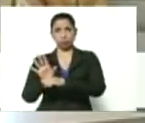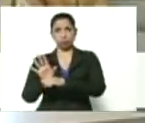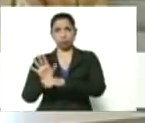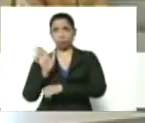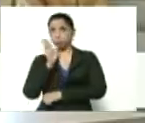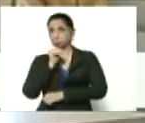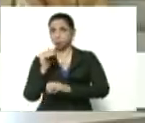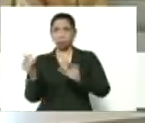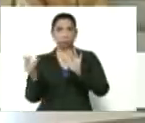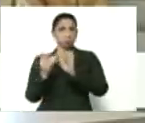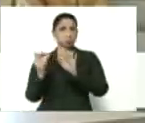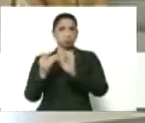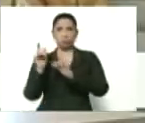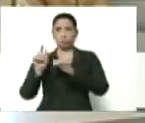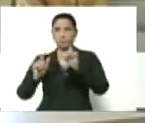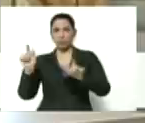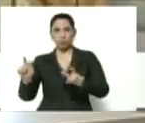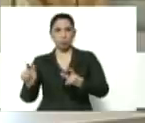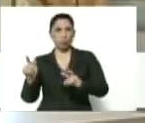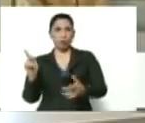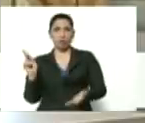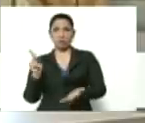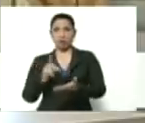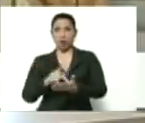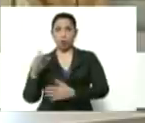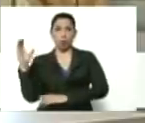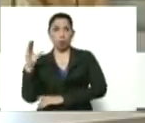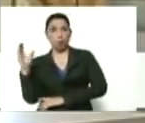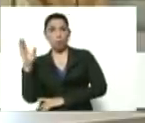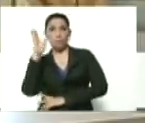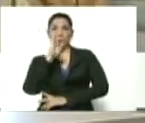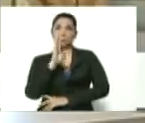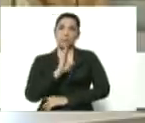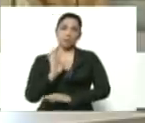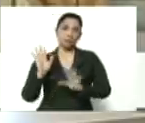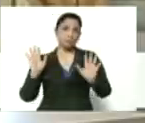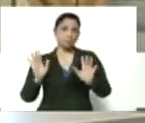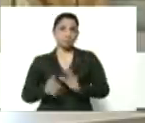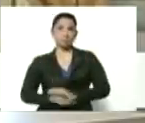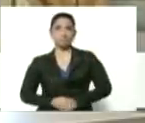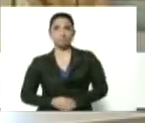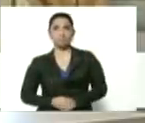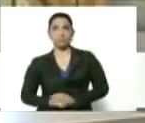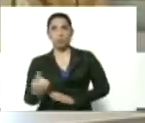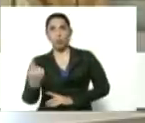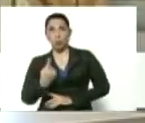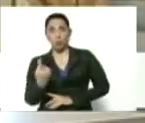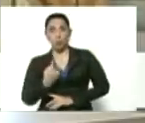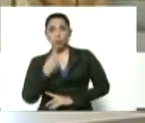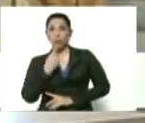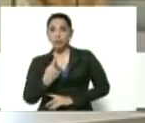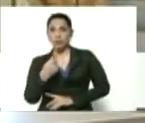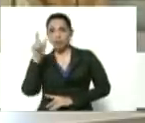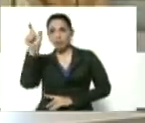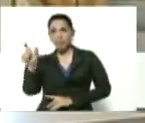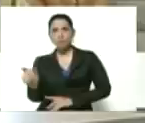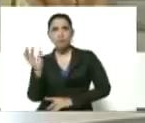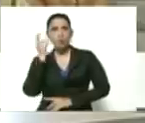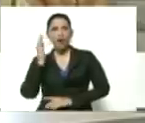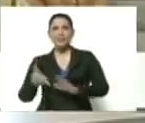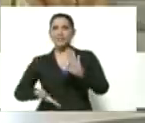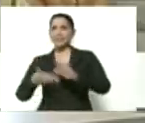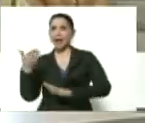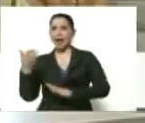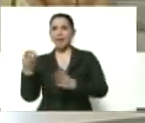contacto con personas que hayan viajado desde Colombia, desde Brasil. Lo único que dice es que ella sale mucho a la calle.